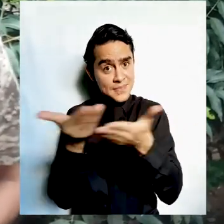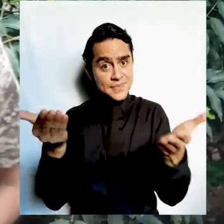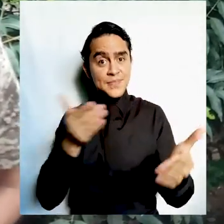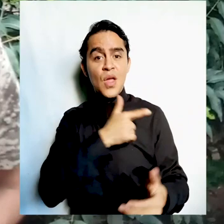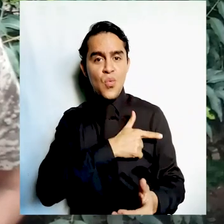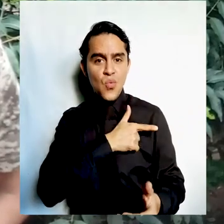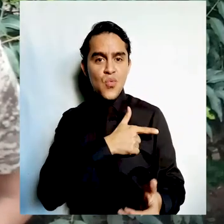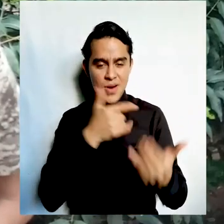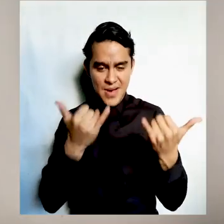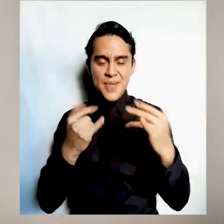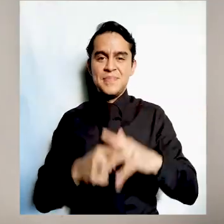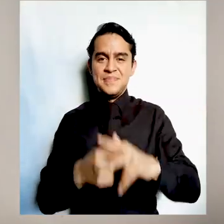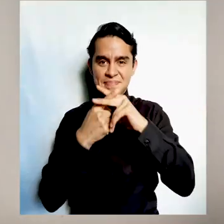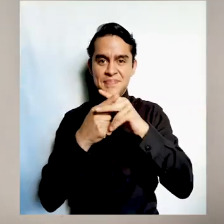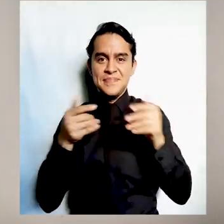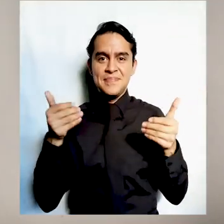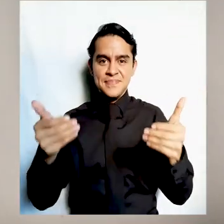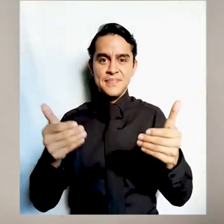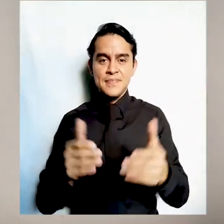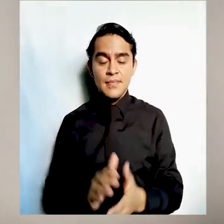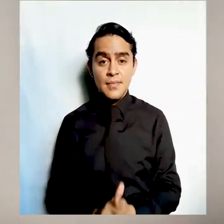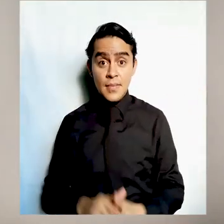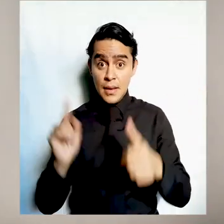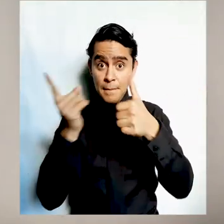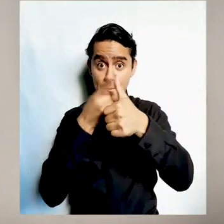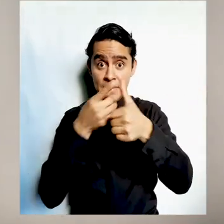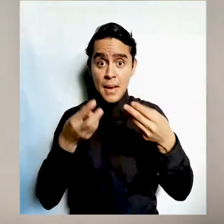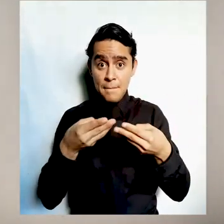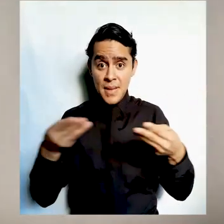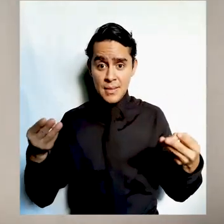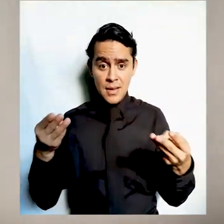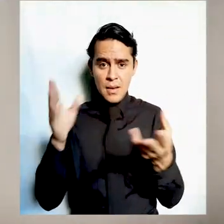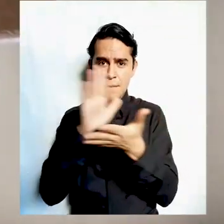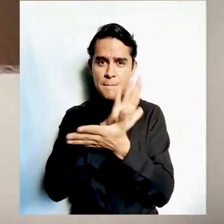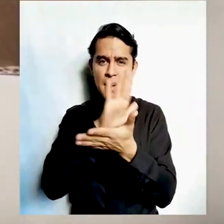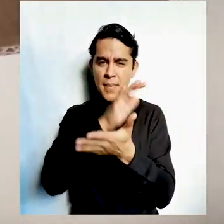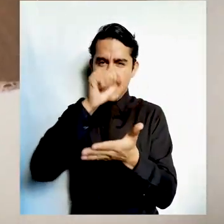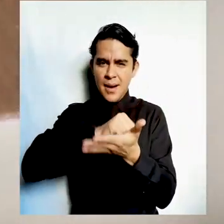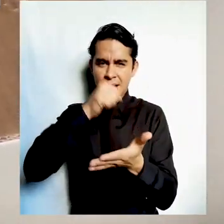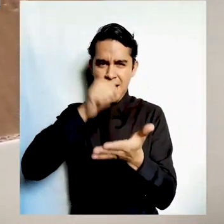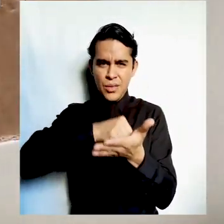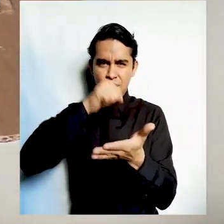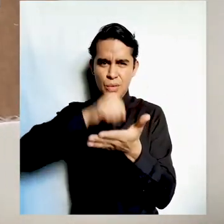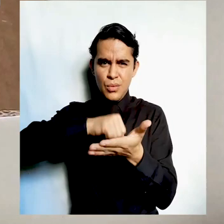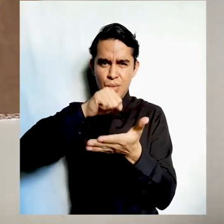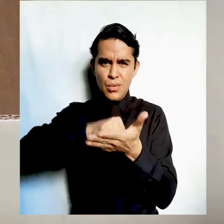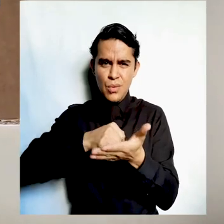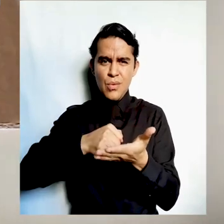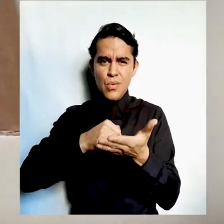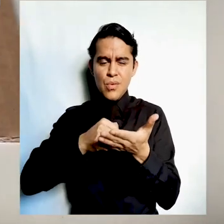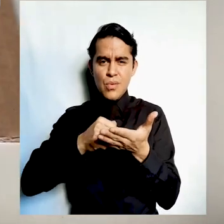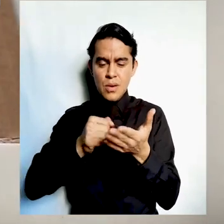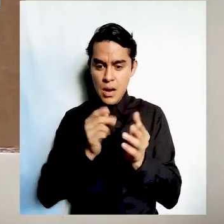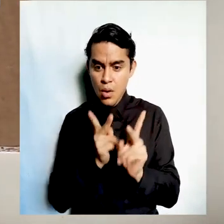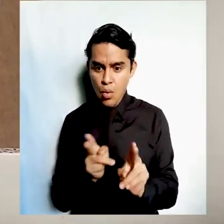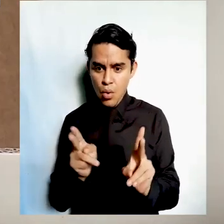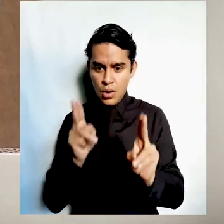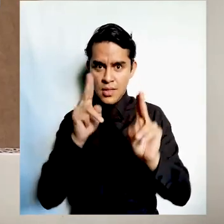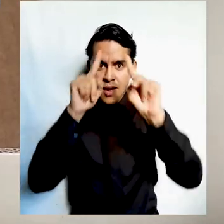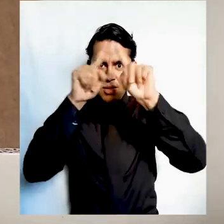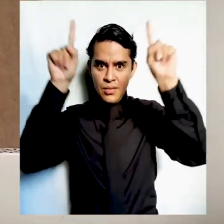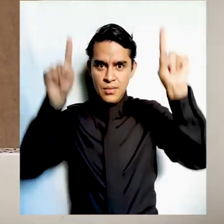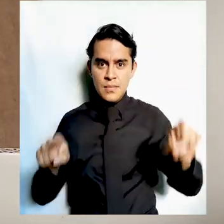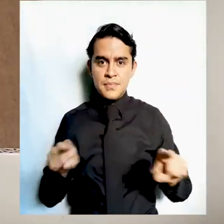preámbulo comencemos el primer material será un pedazo de cartón cortado en forma de cuadrado